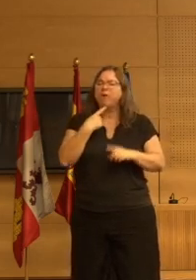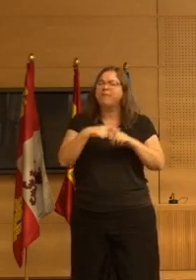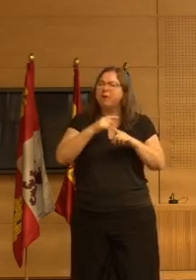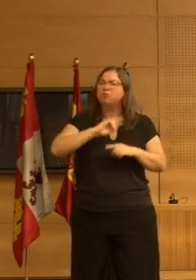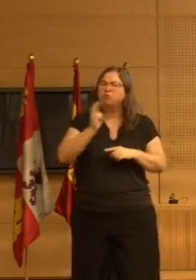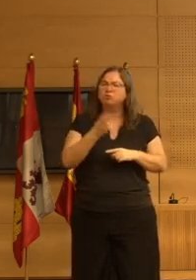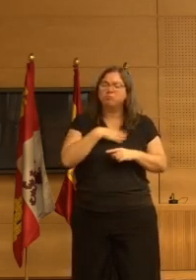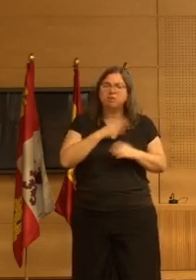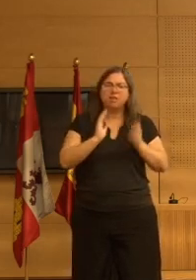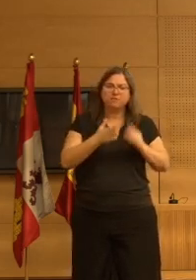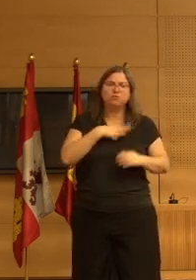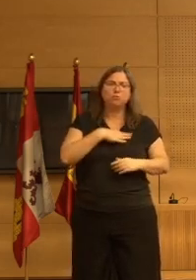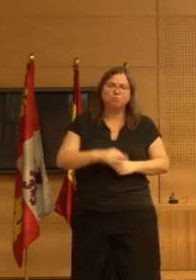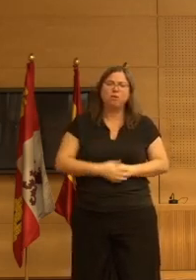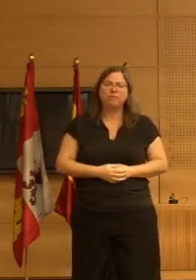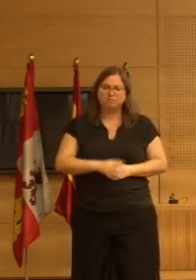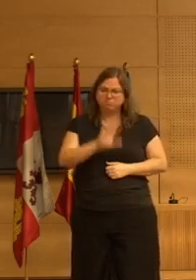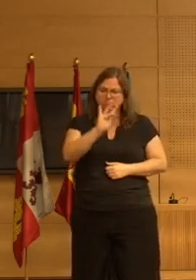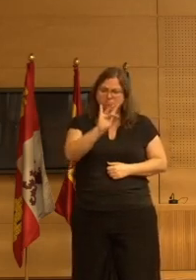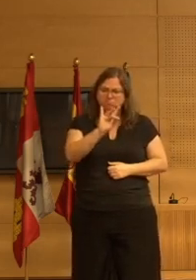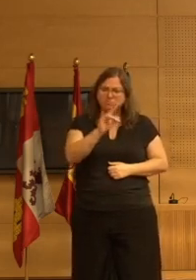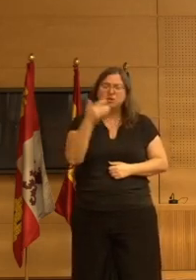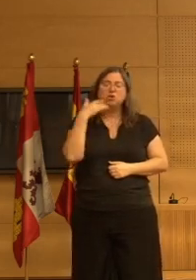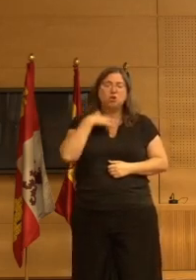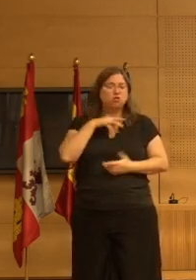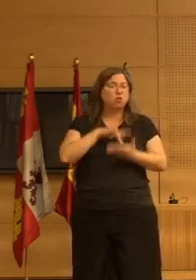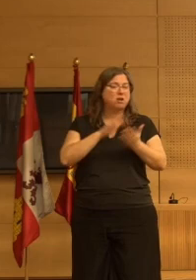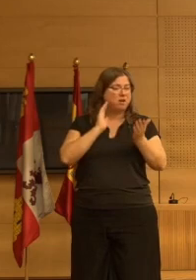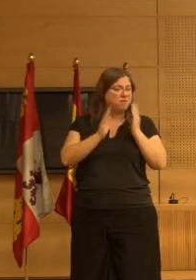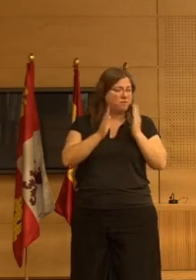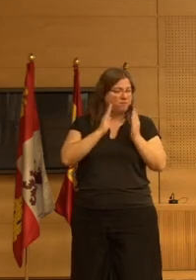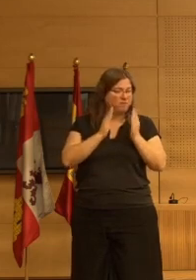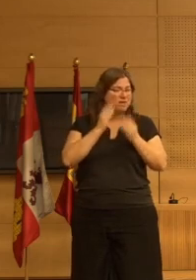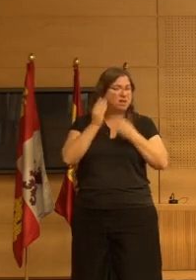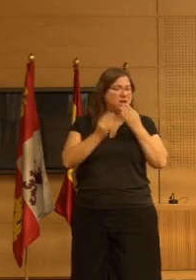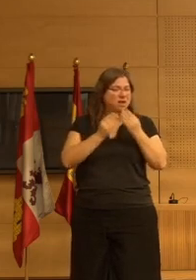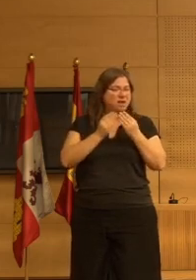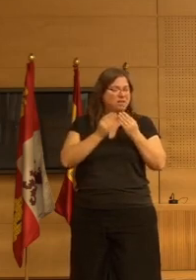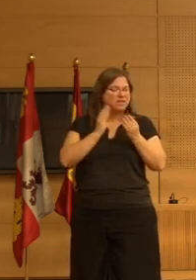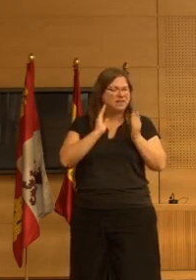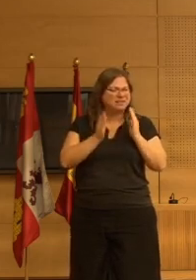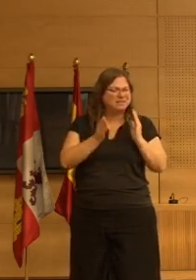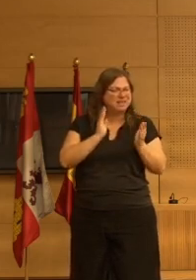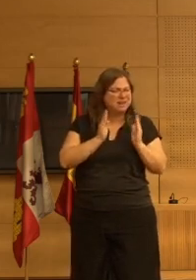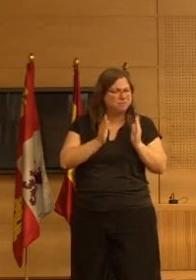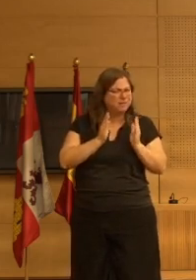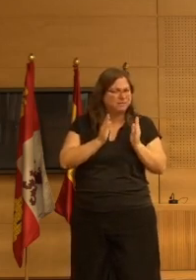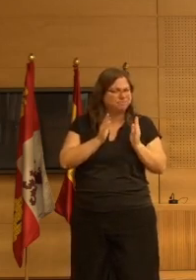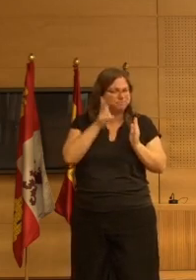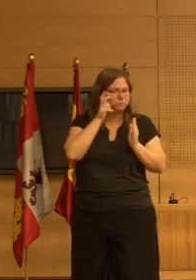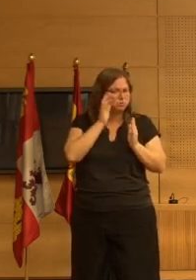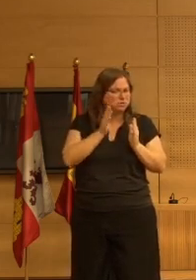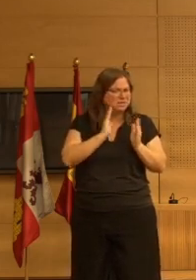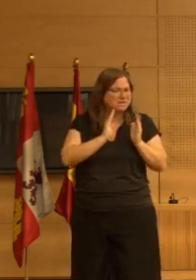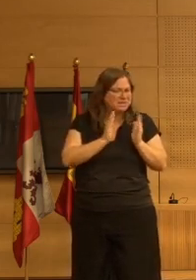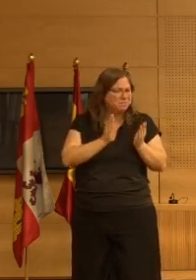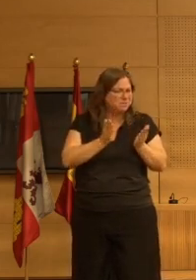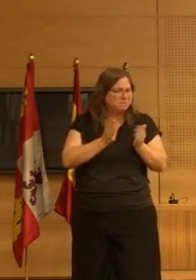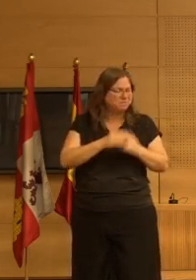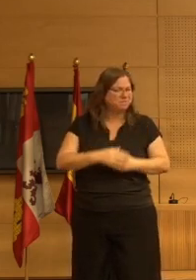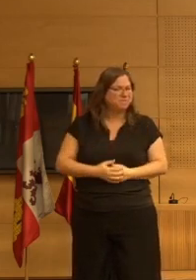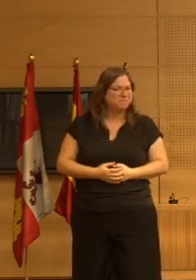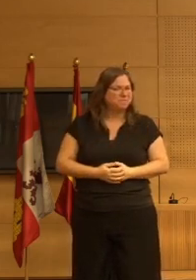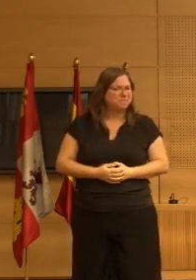en fisio sí sí nosotros hemos tenido fisioterapeutas haciendo terapia de estimulación emocional que se han formado en eso o sea tenemos entre vosotros